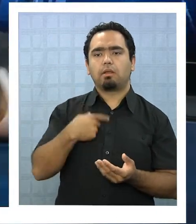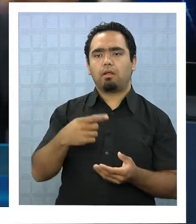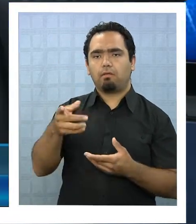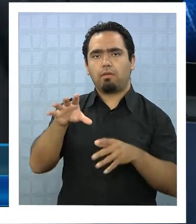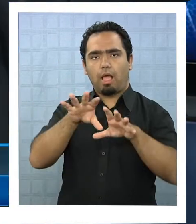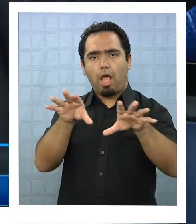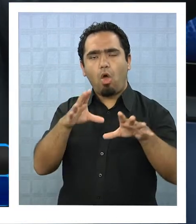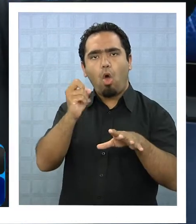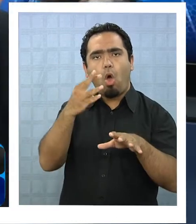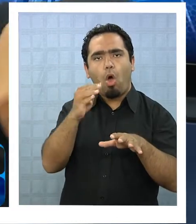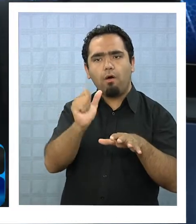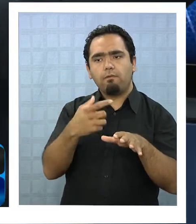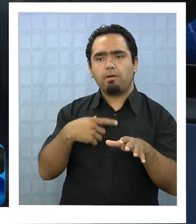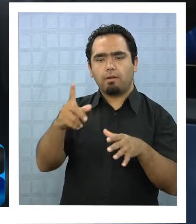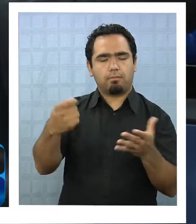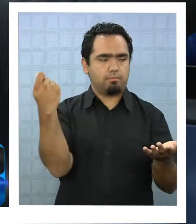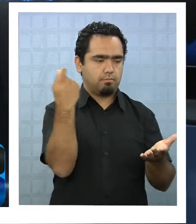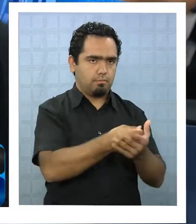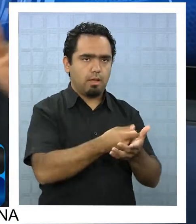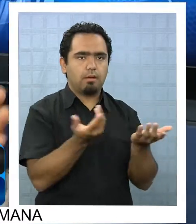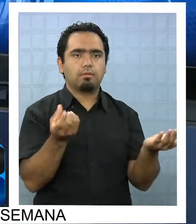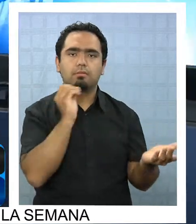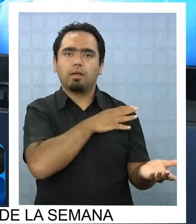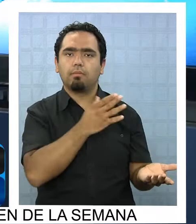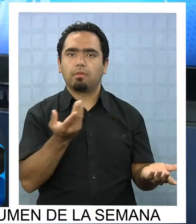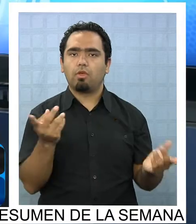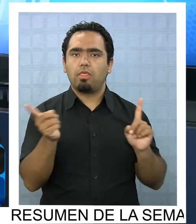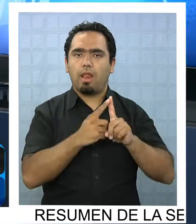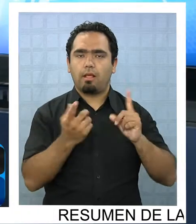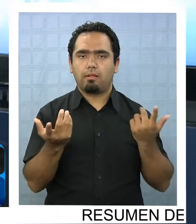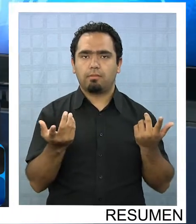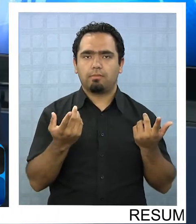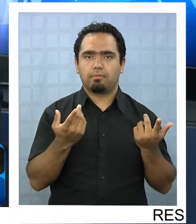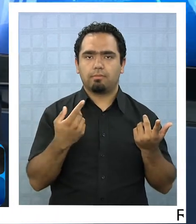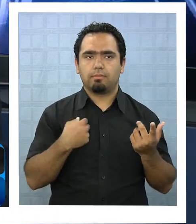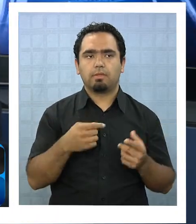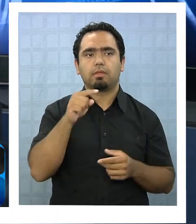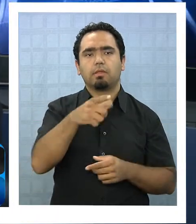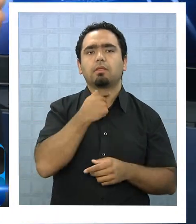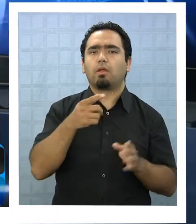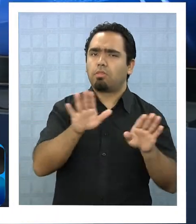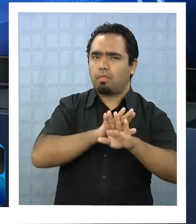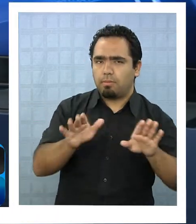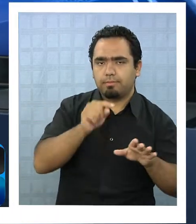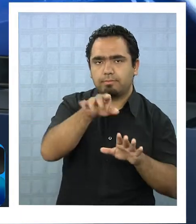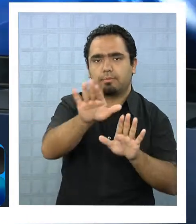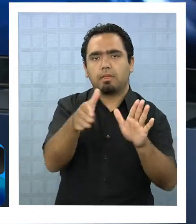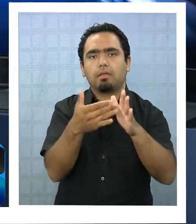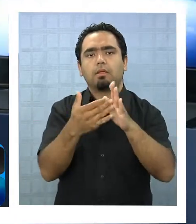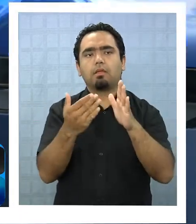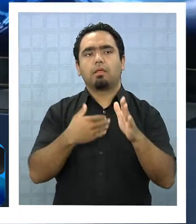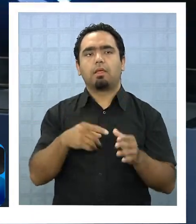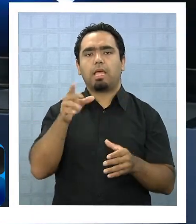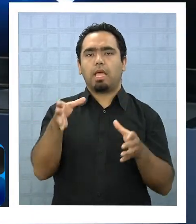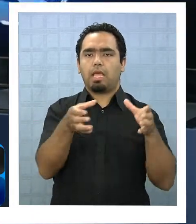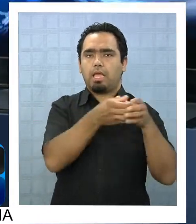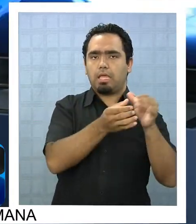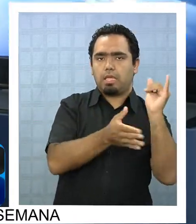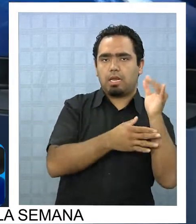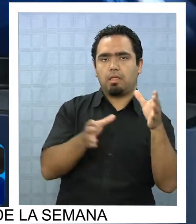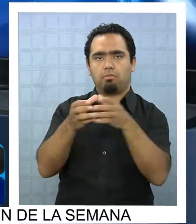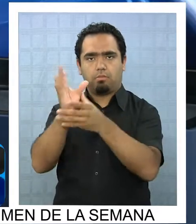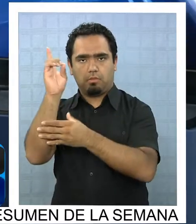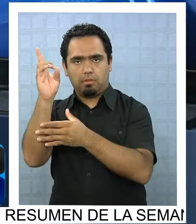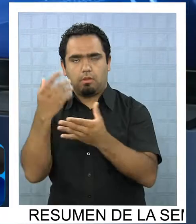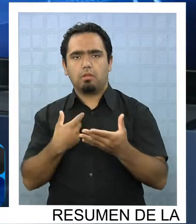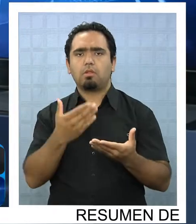antes de imputarle tus gastos pagas al tiro el impuesto esto es una cosa muy ideológica entre la izquierda y la derecha la pregunta es